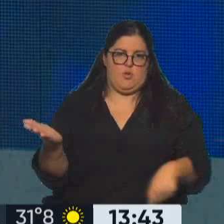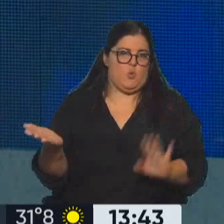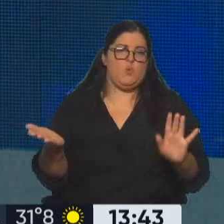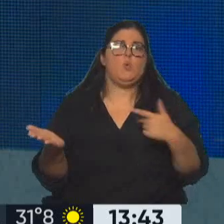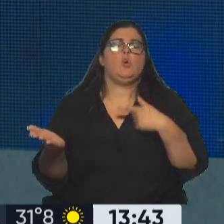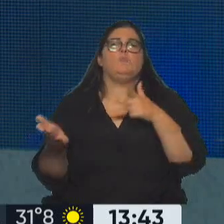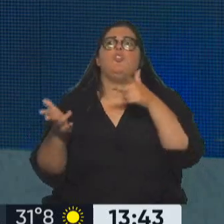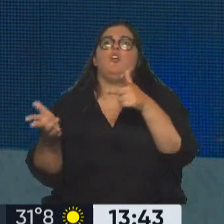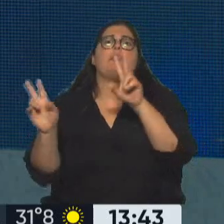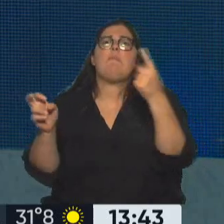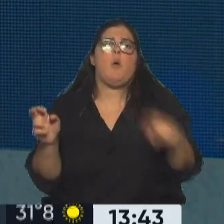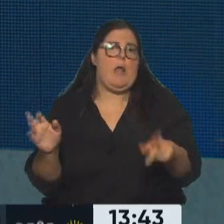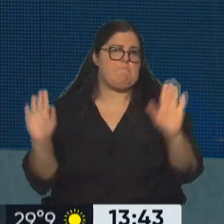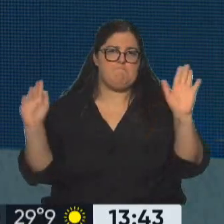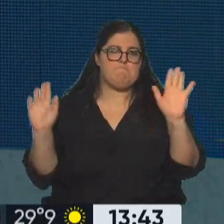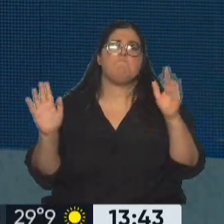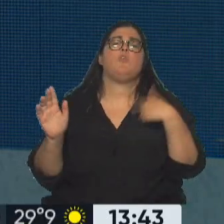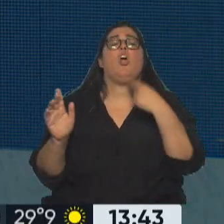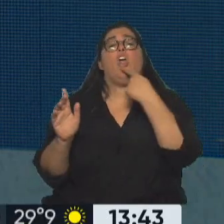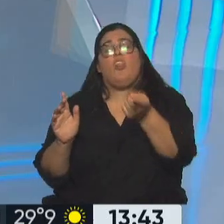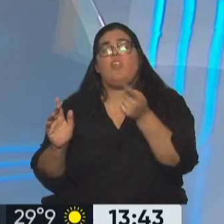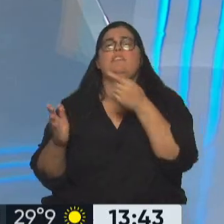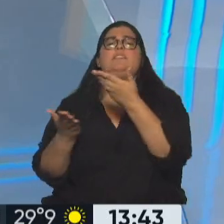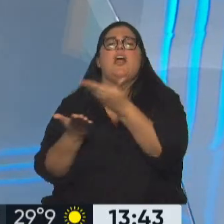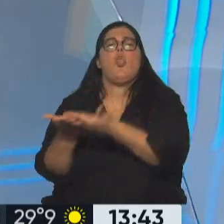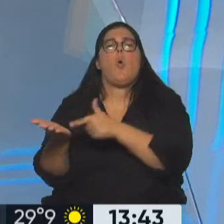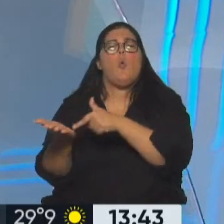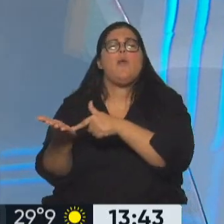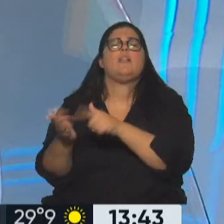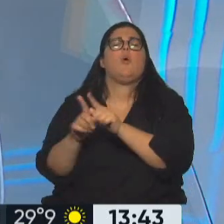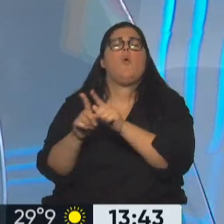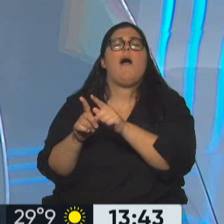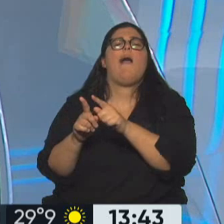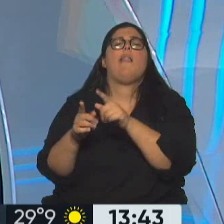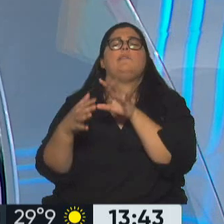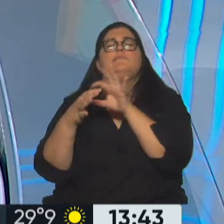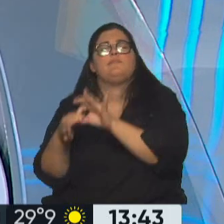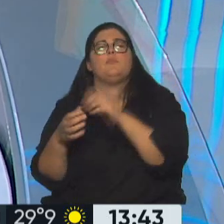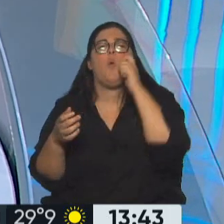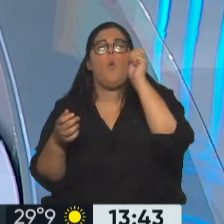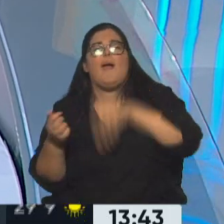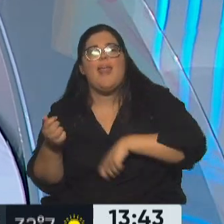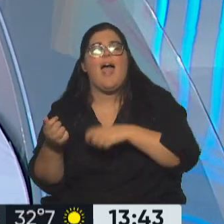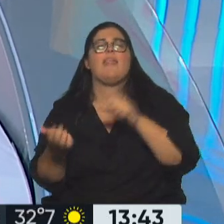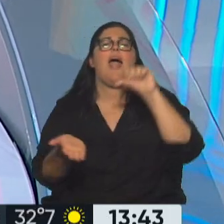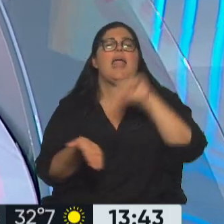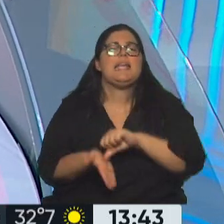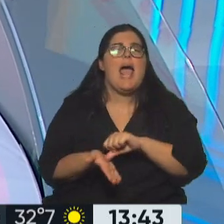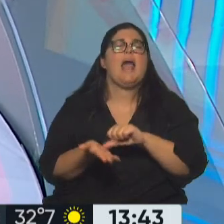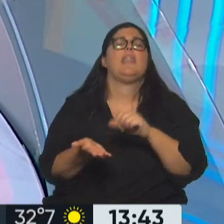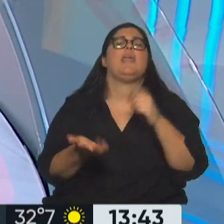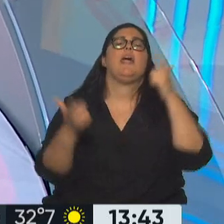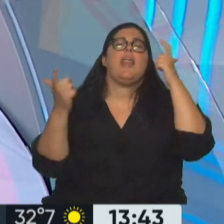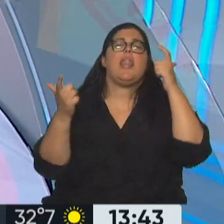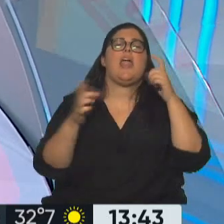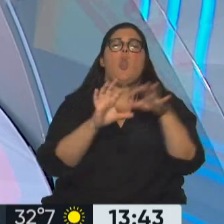dijo que los documentos estaban relacionados, como era una fundación de política exterior, a Ucrania, a Irán y al Reino Unido.